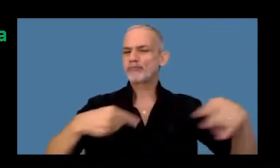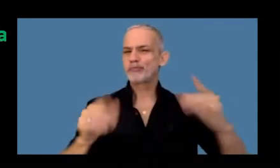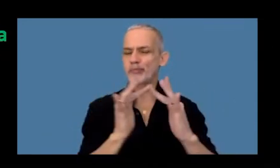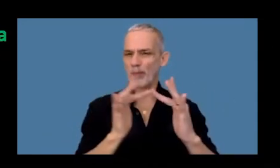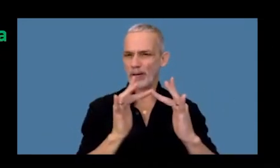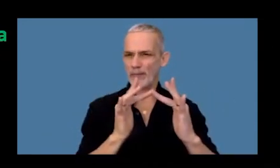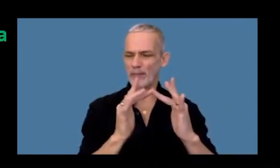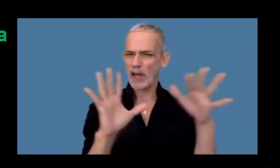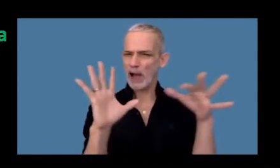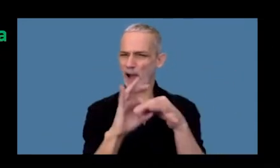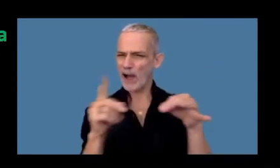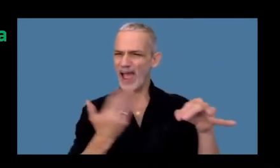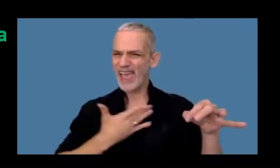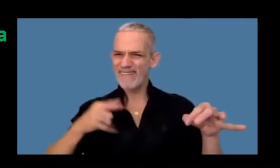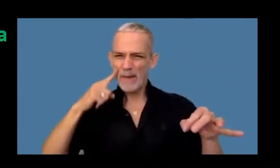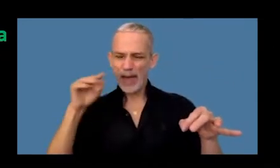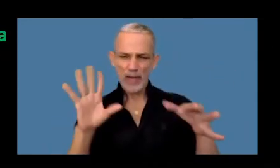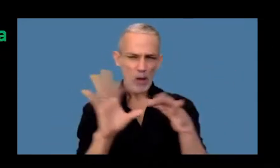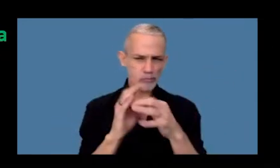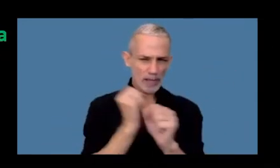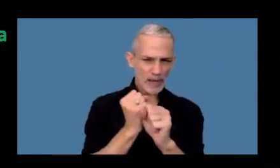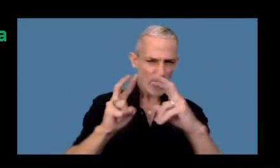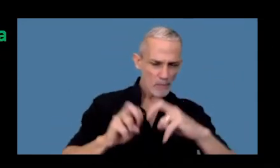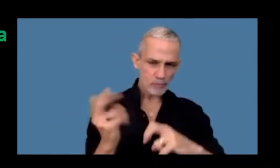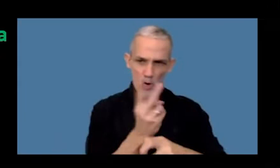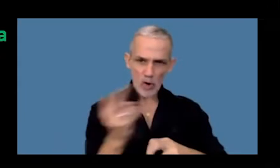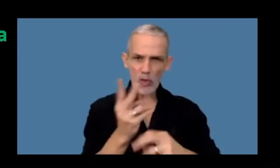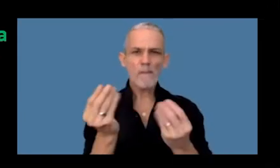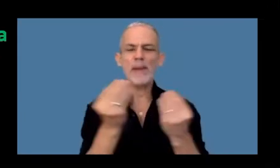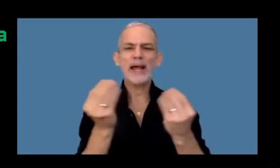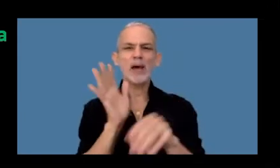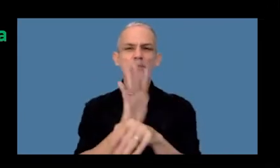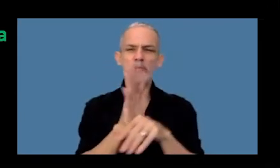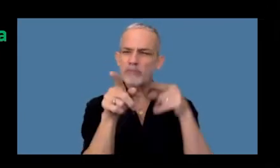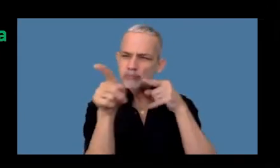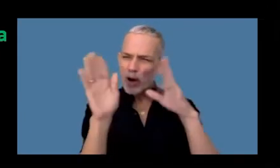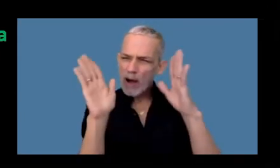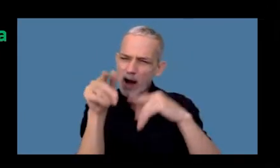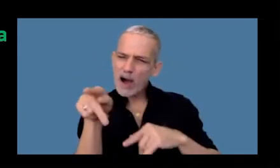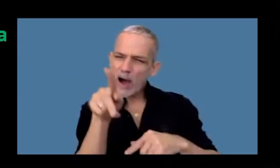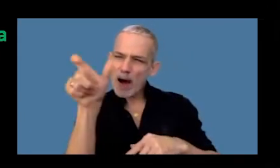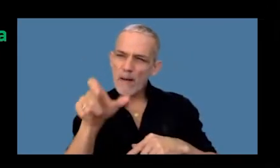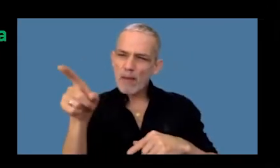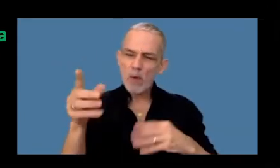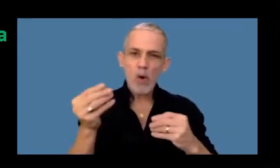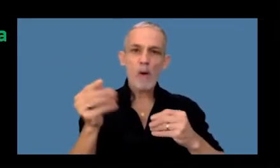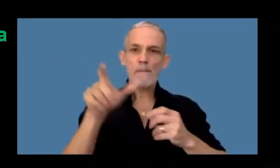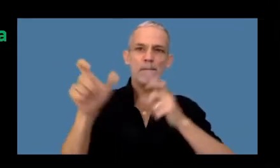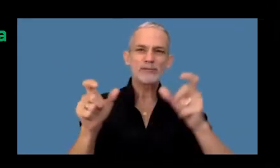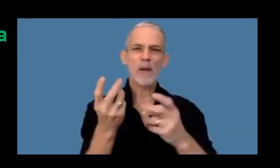con el servicio secreto para hacer seguimiento de esas